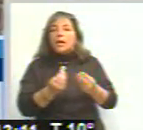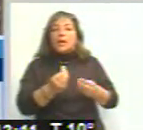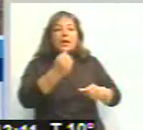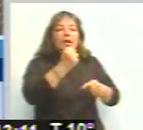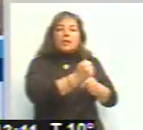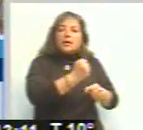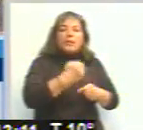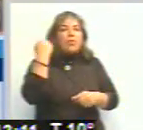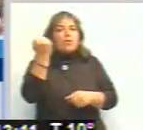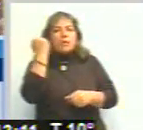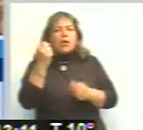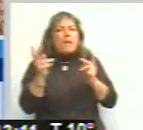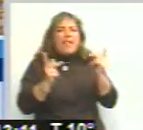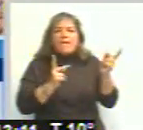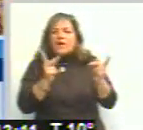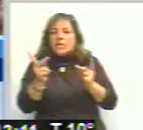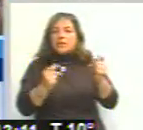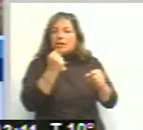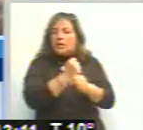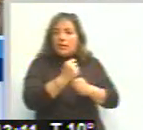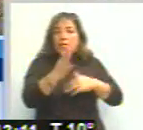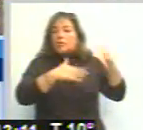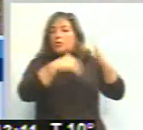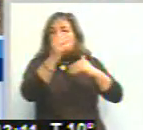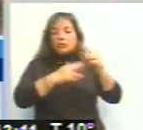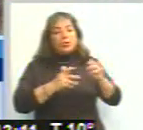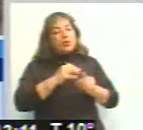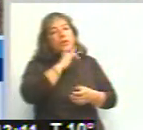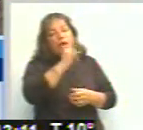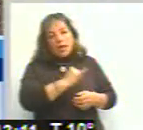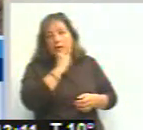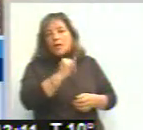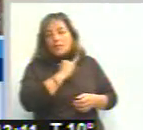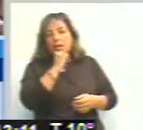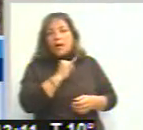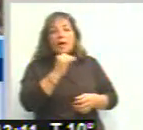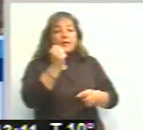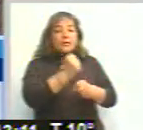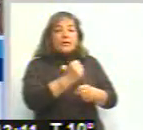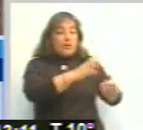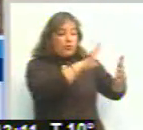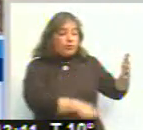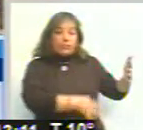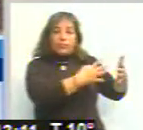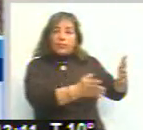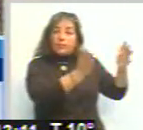obra, la parte más compleja de la obra, que se les explicó cómo está dividida en las secciones.